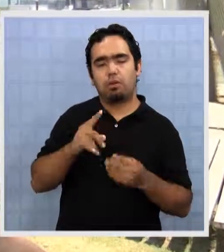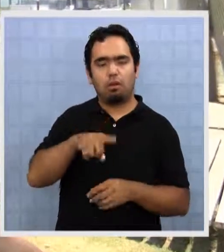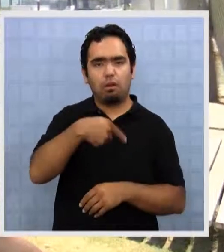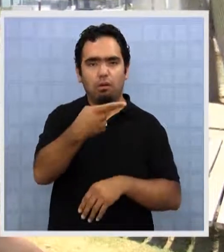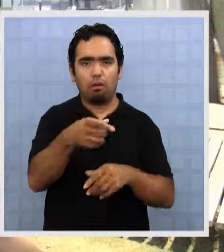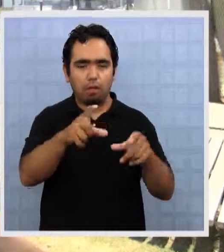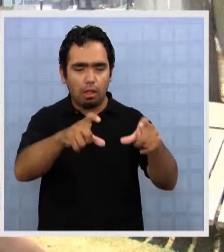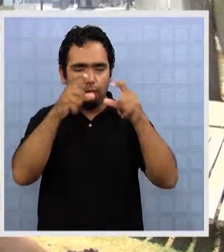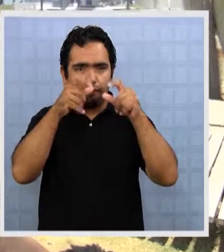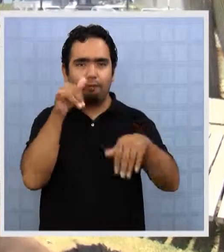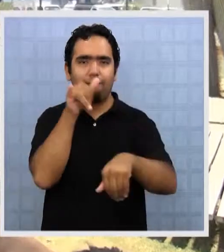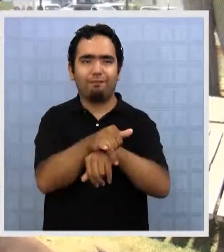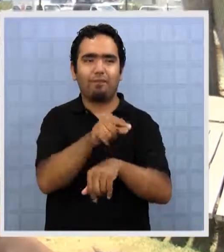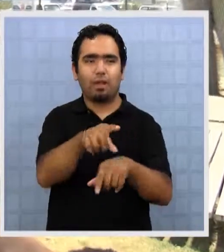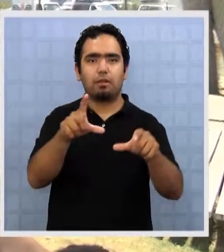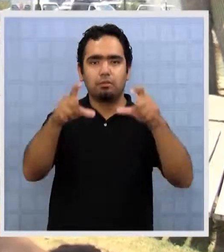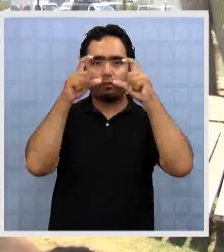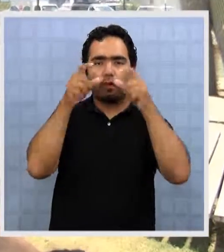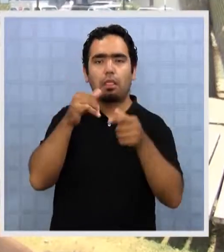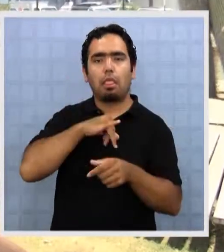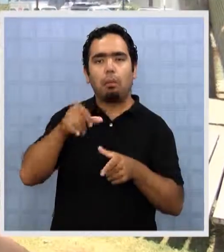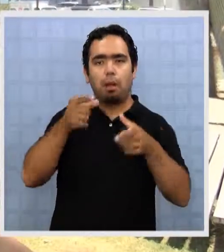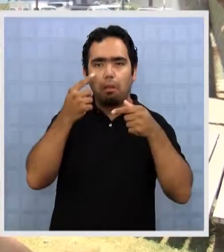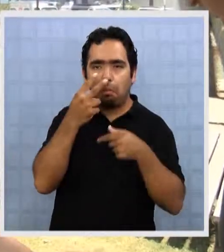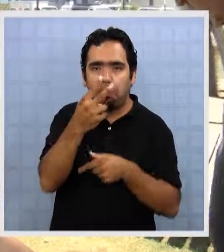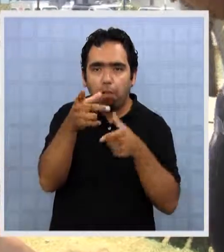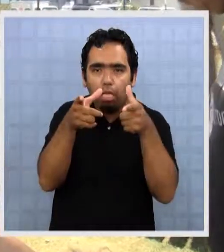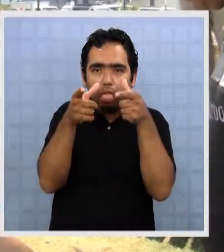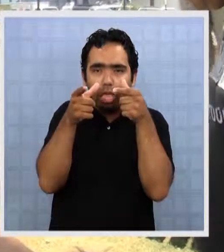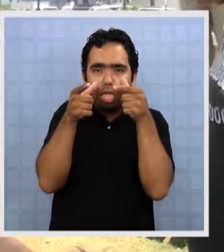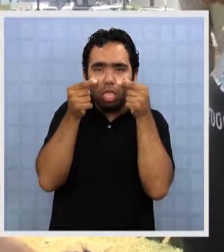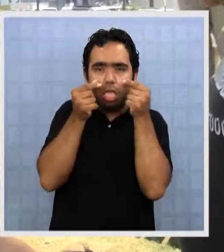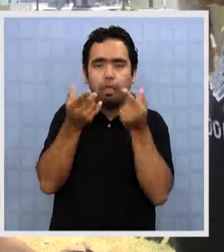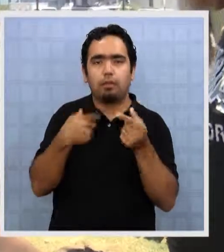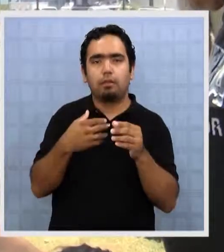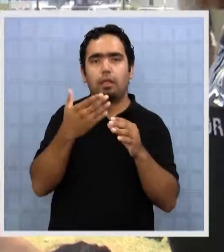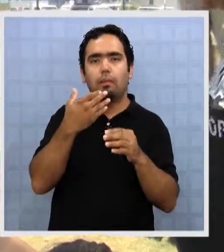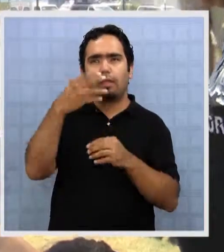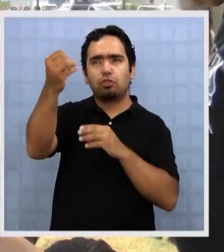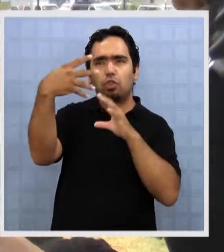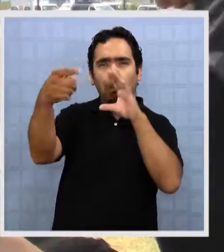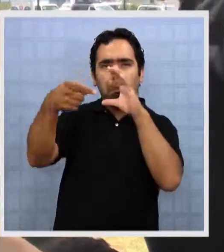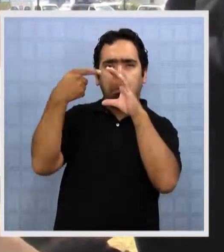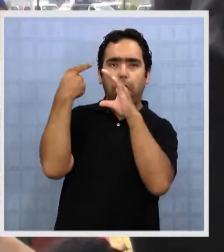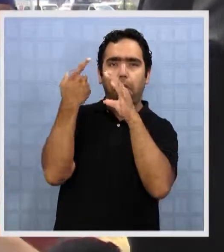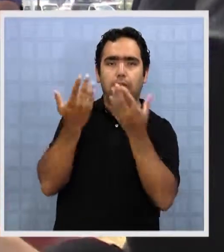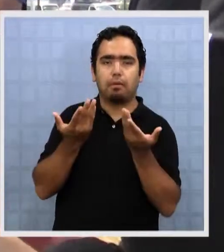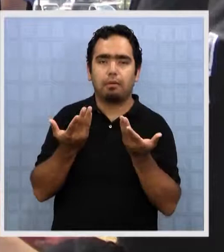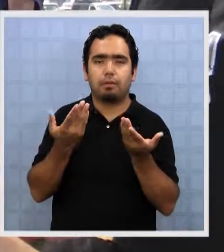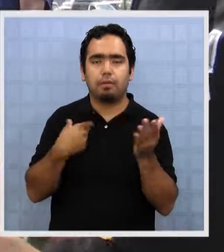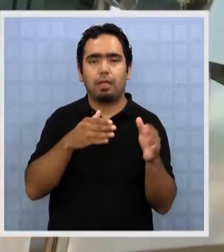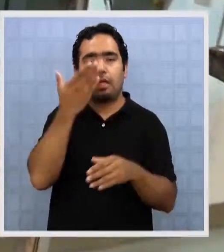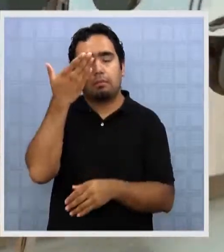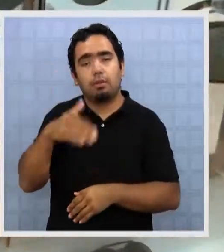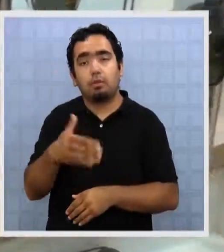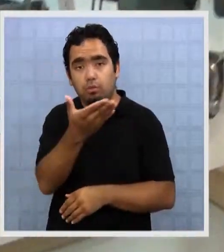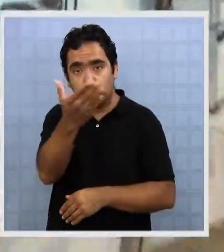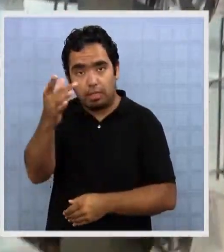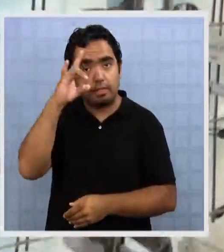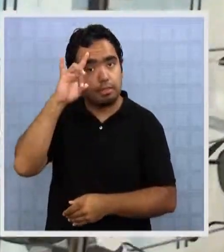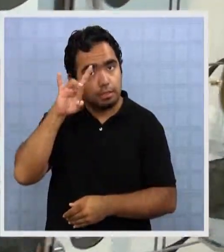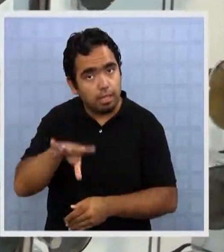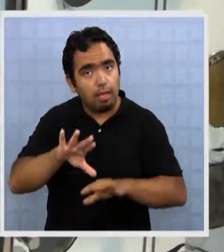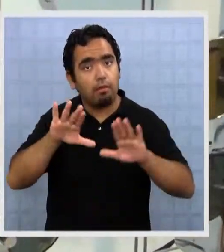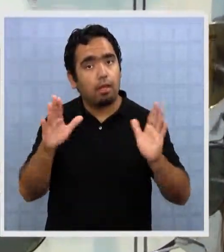los lentes falsos te cortan la vista, penetra más el rayo solar, o sea, hacen mal. Ya